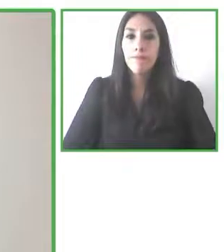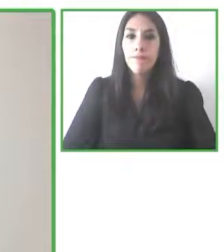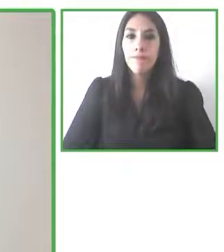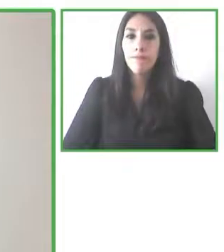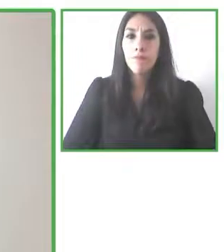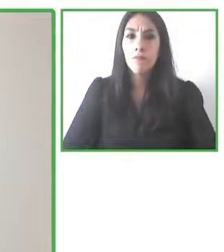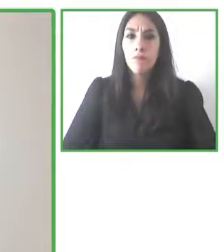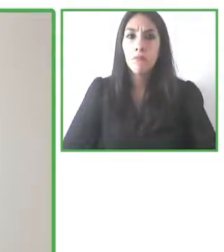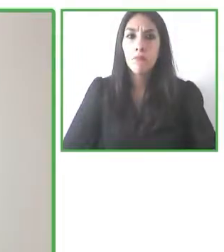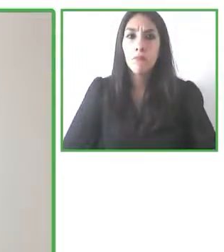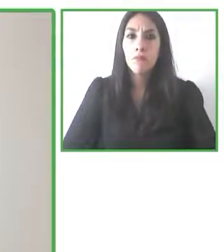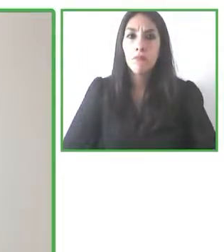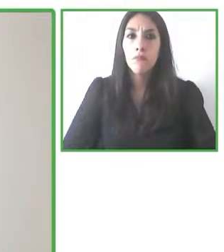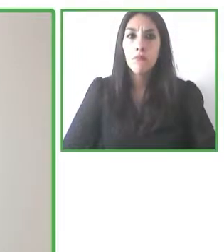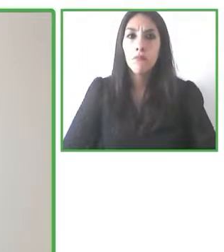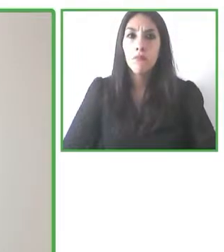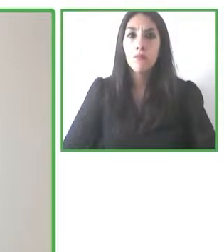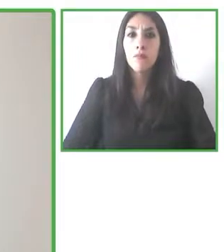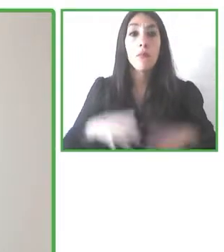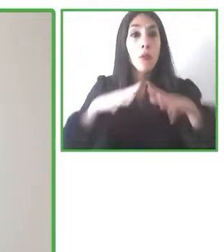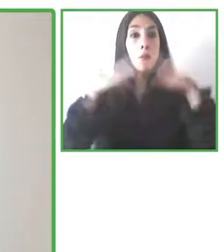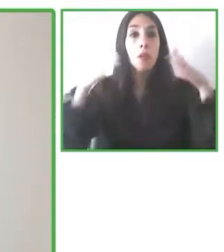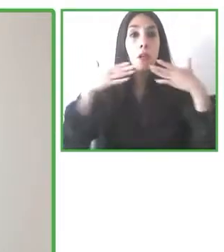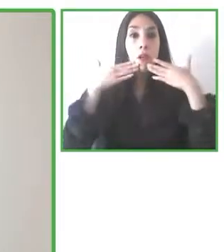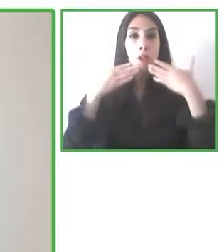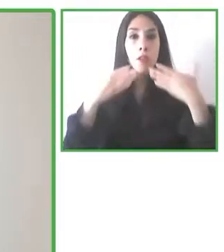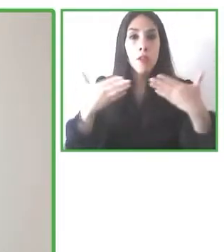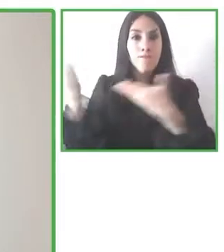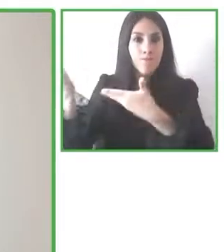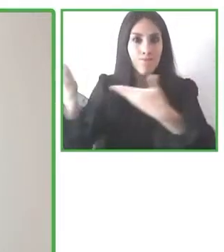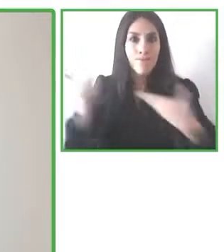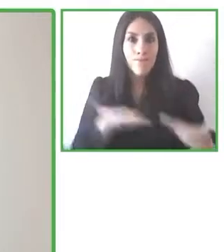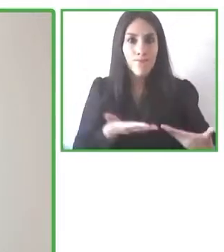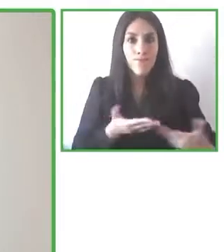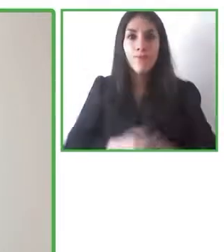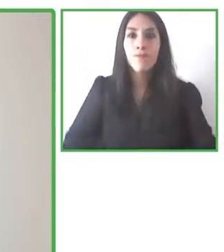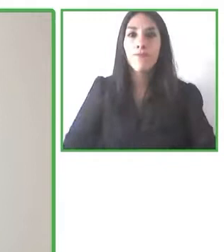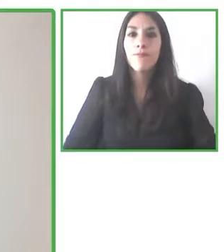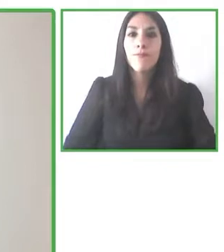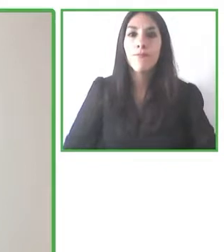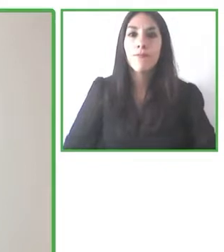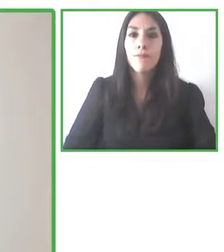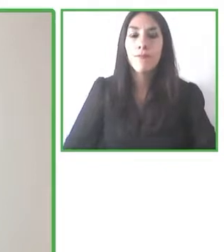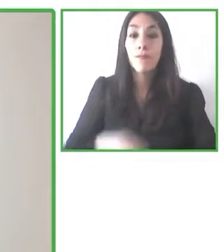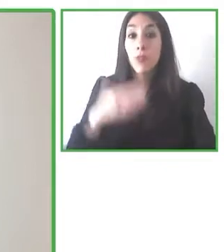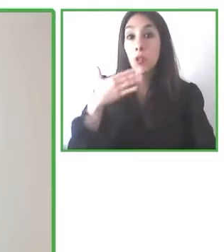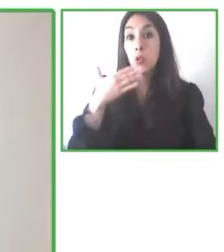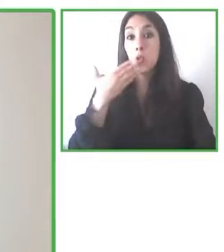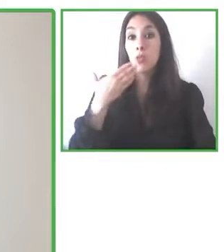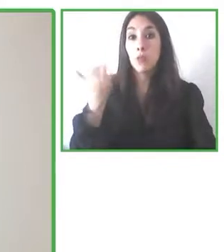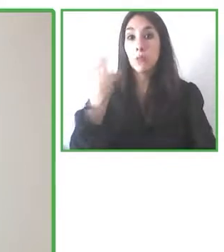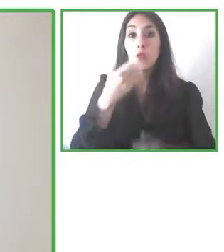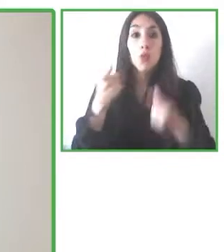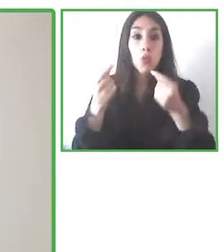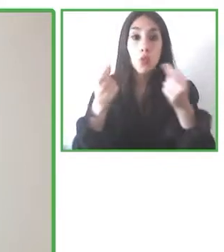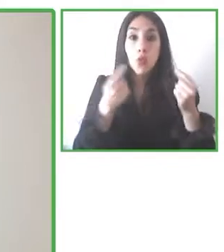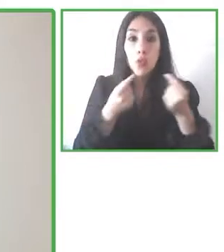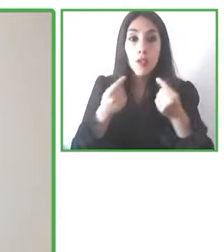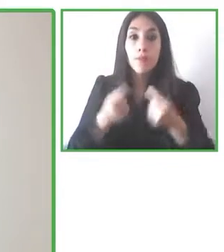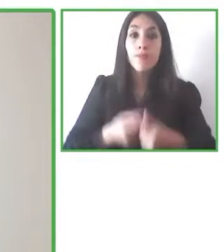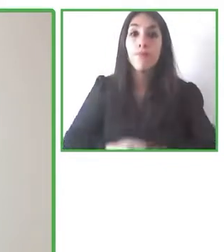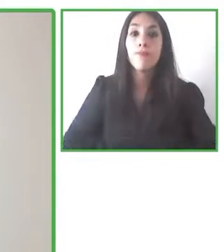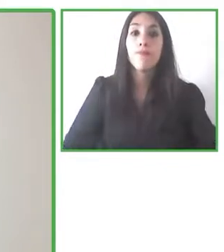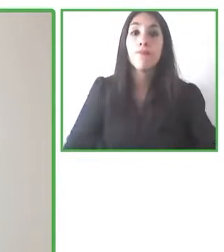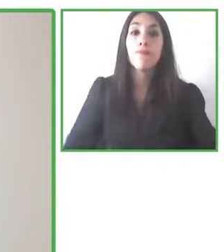Muchas gracias Pablo, enhorabuena por lo que estáis haciendo, ha sido una excelente exposición, este proyecto